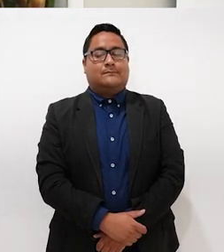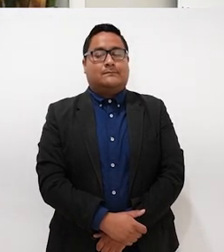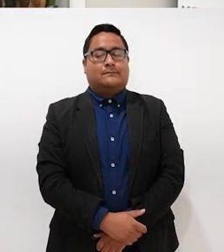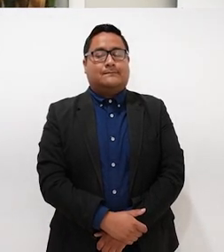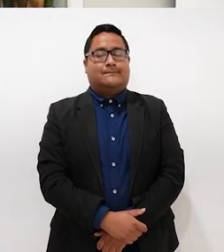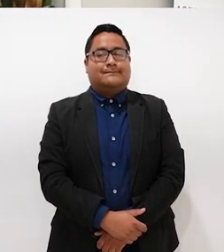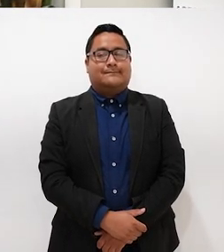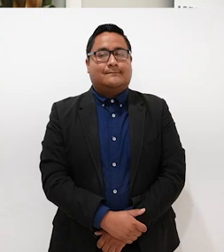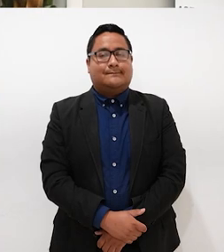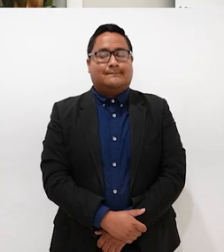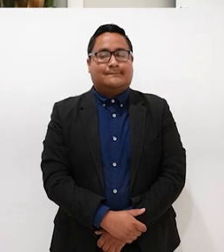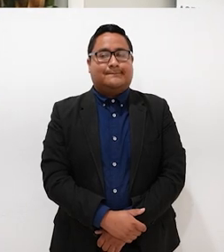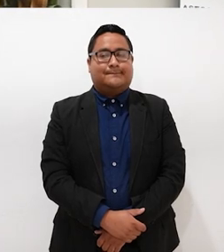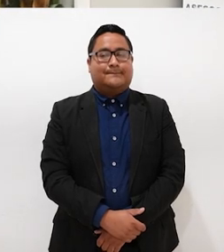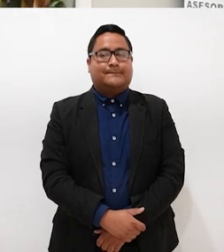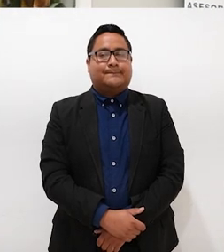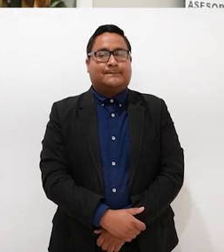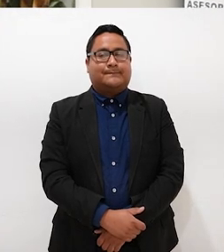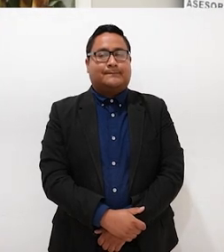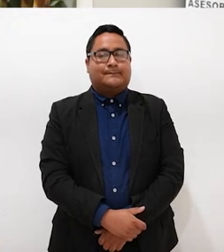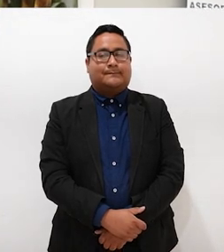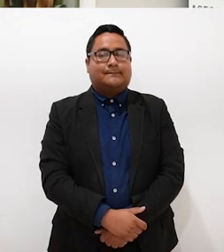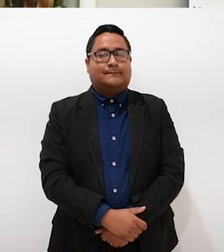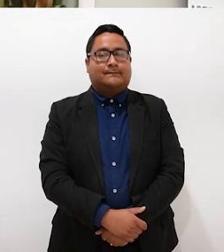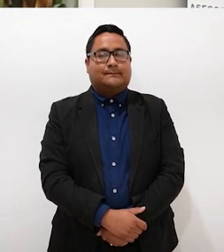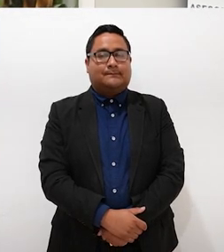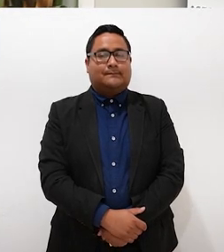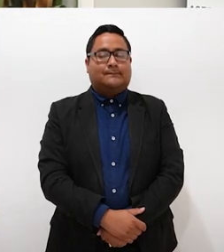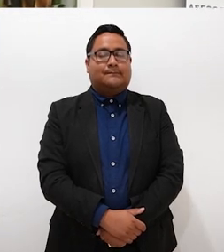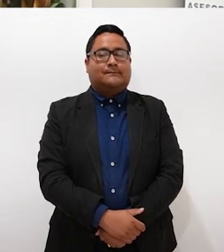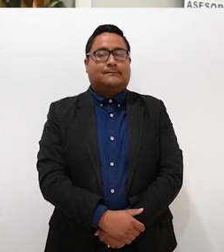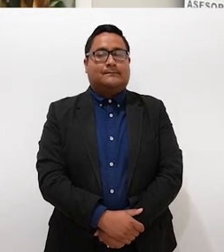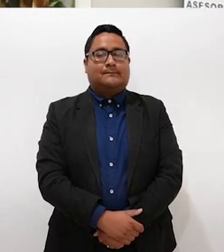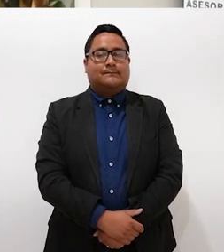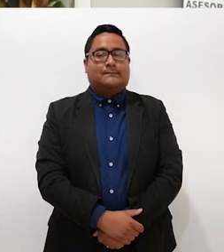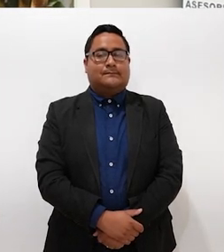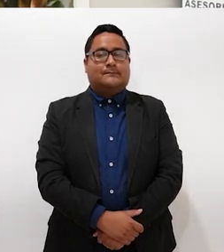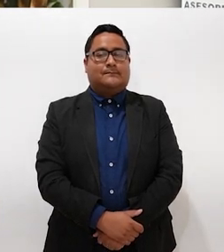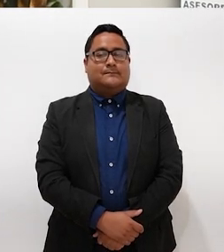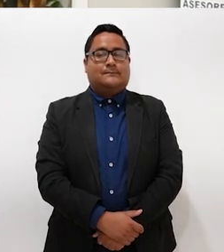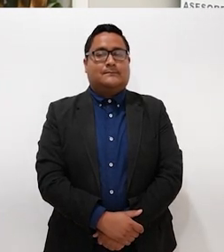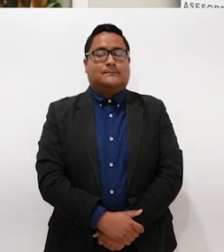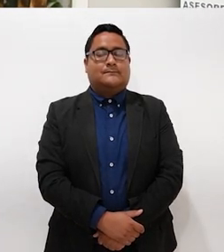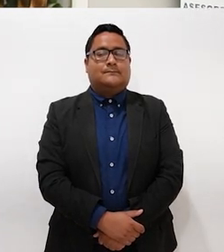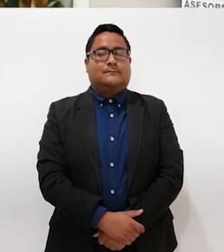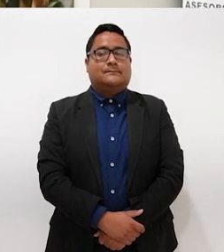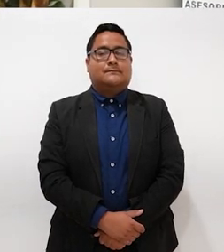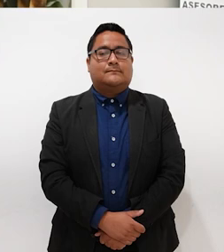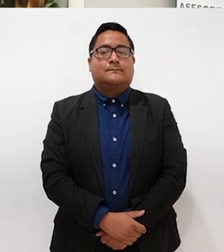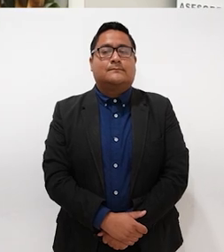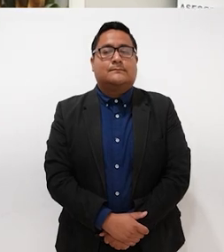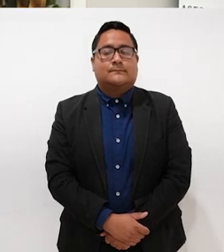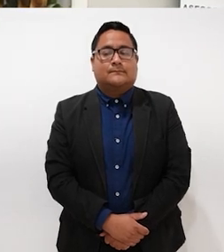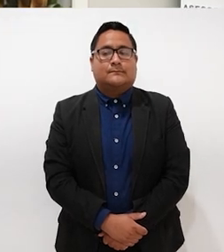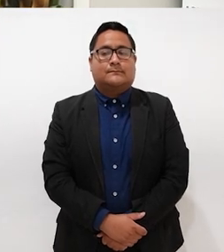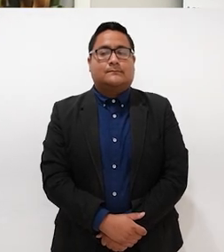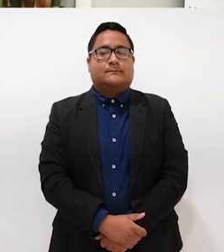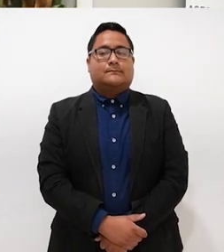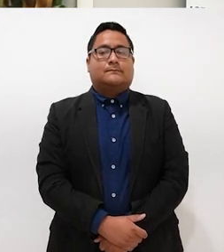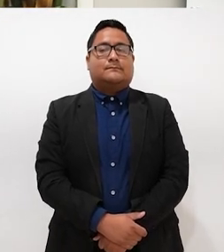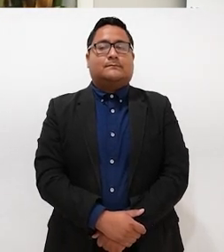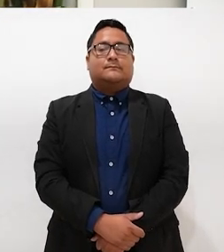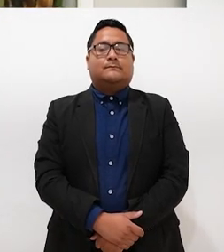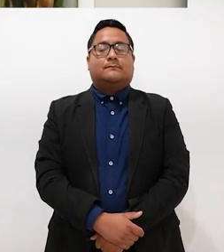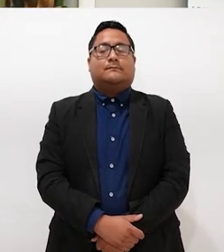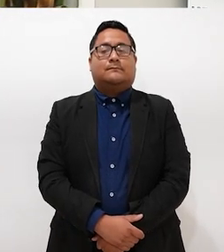Estoy muy de acuerdo en hacer esfuerzos para estar aquí y tener, lograr este objetivo, ¿no? Que una comunidad sorda, personas con discapacidad,